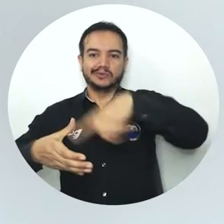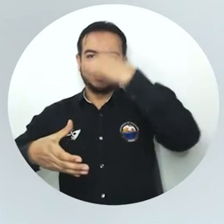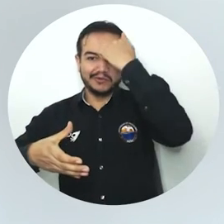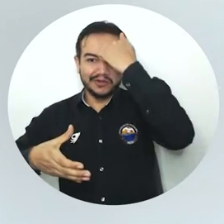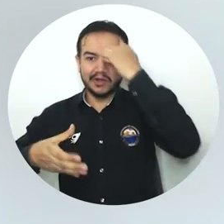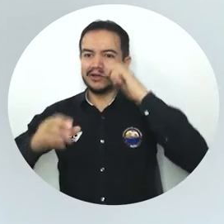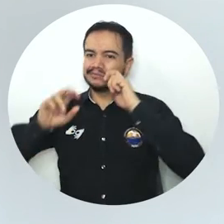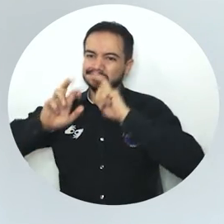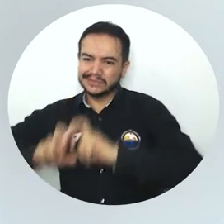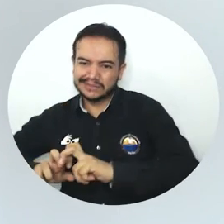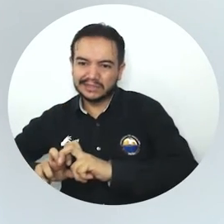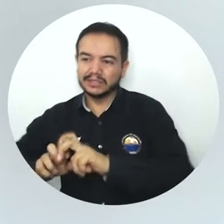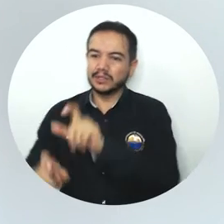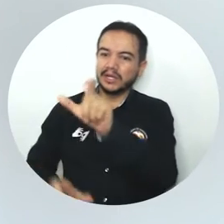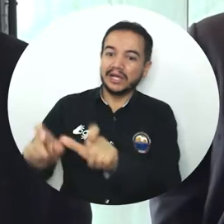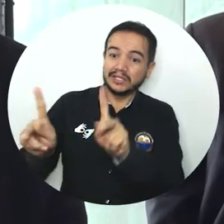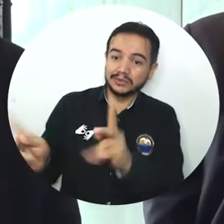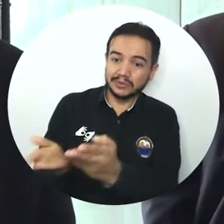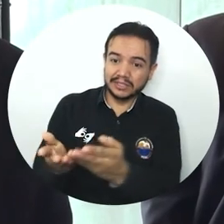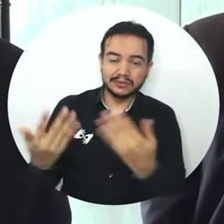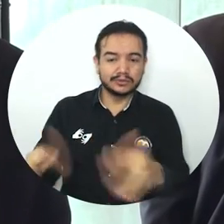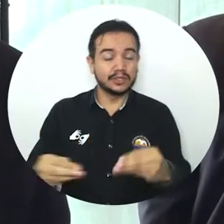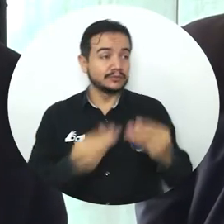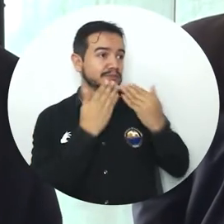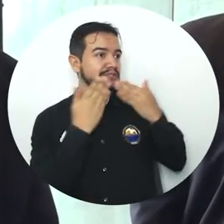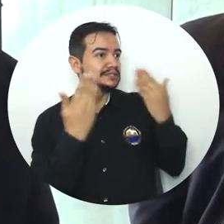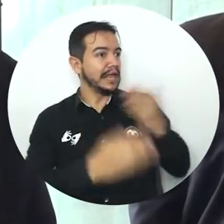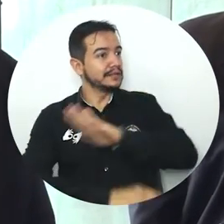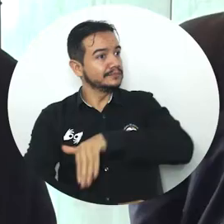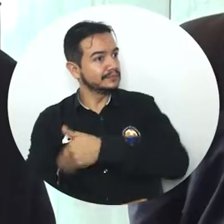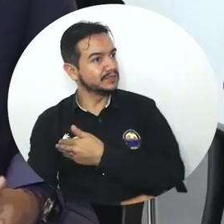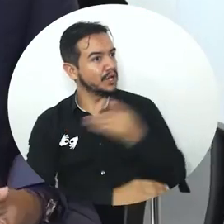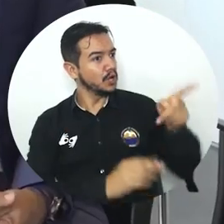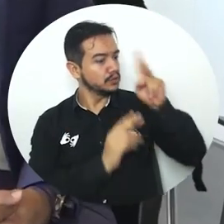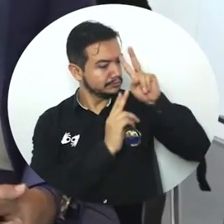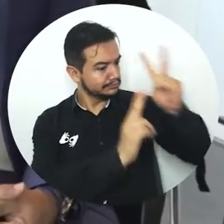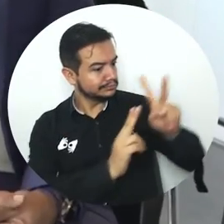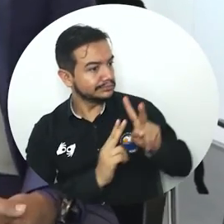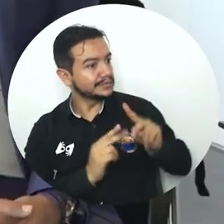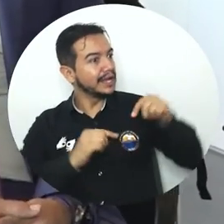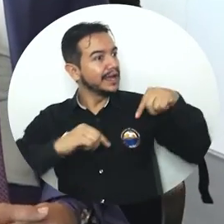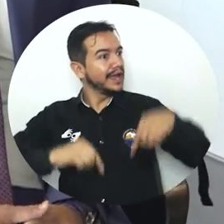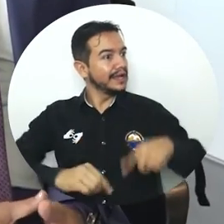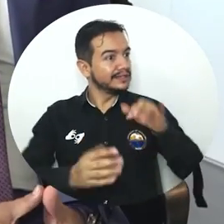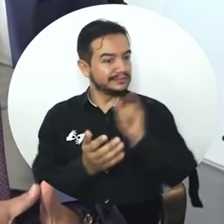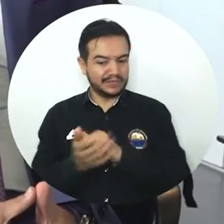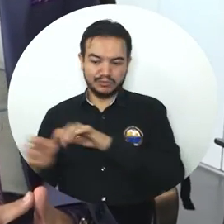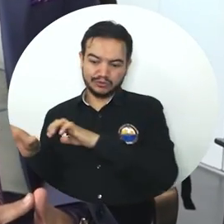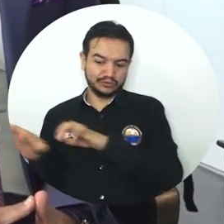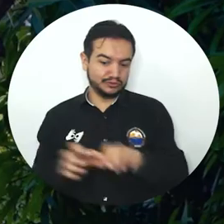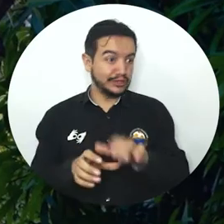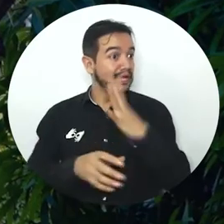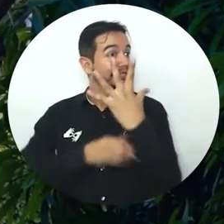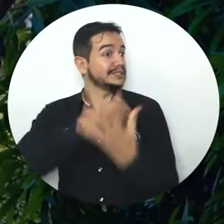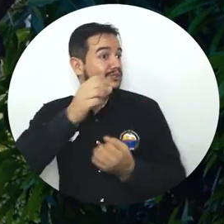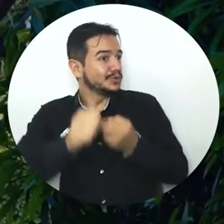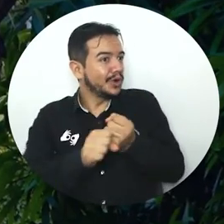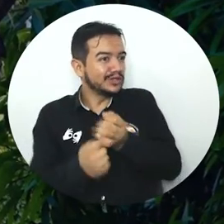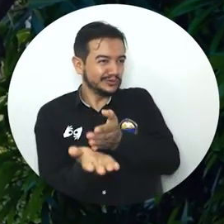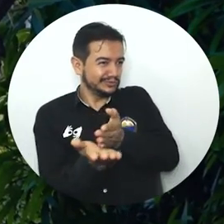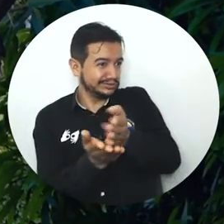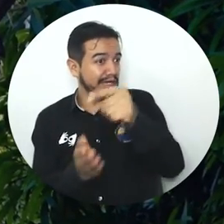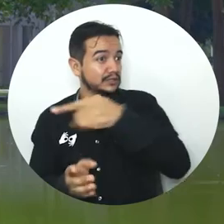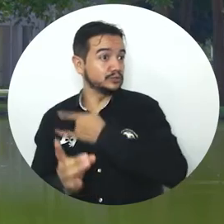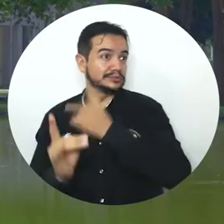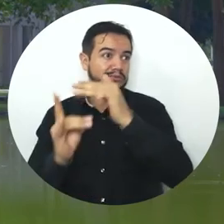profesores, investigadores, para los estudiantes. Muchas gracias al ministerio, muchas gracias por reconocer la siembra que hemos venido haciendo en estos cinco años al frente